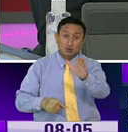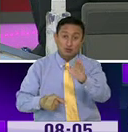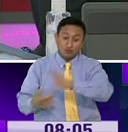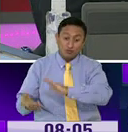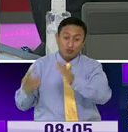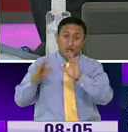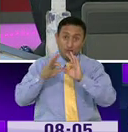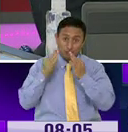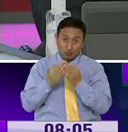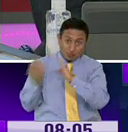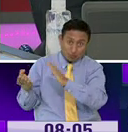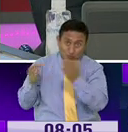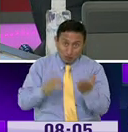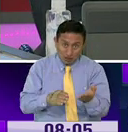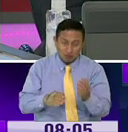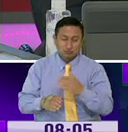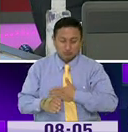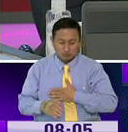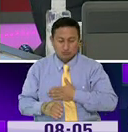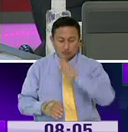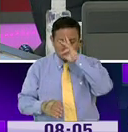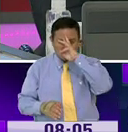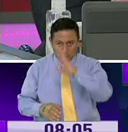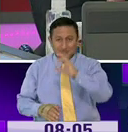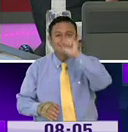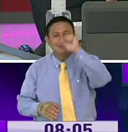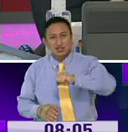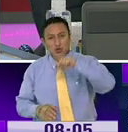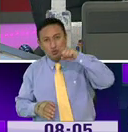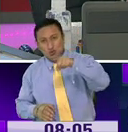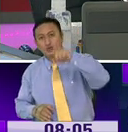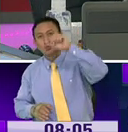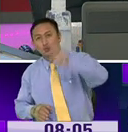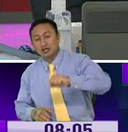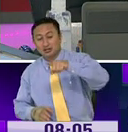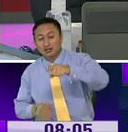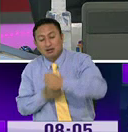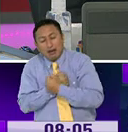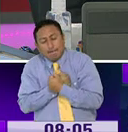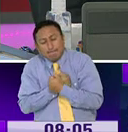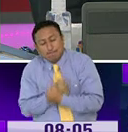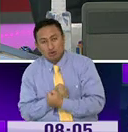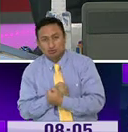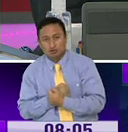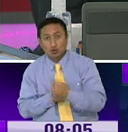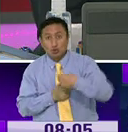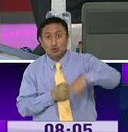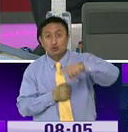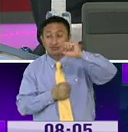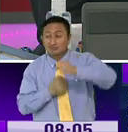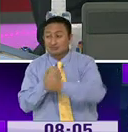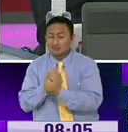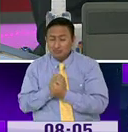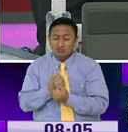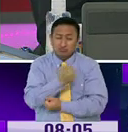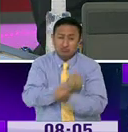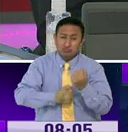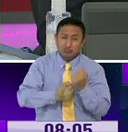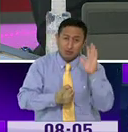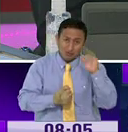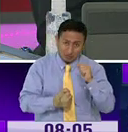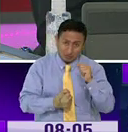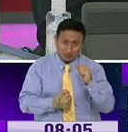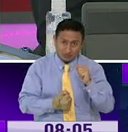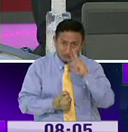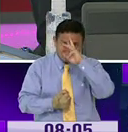queridos con la dignidad y el amor que ellos necesitan y que ustedes necesitan entregarles en esa despedida.